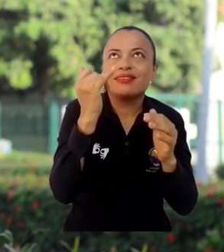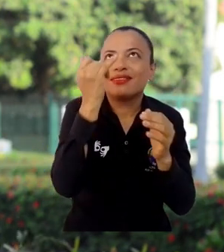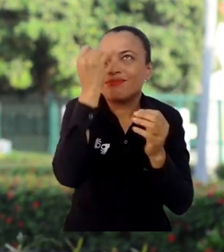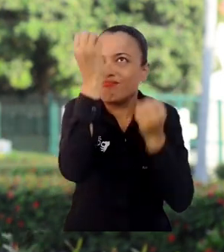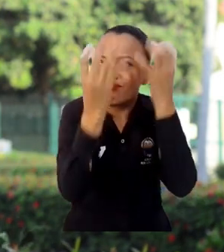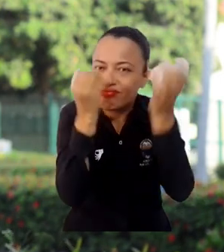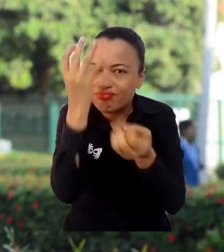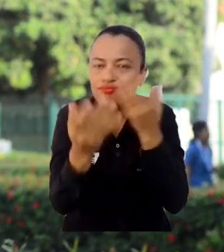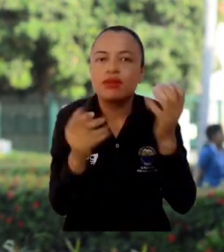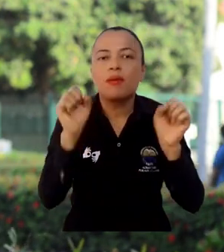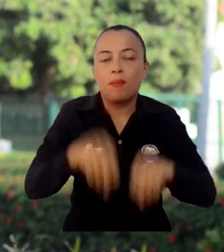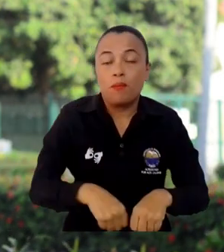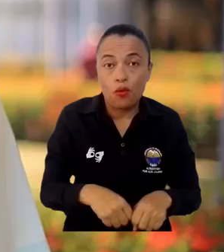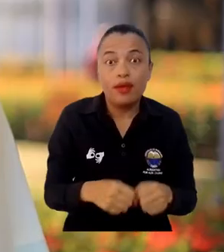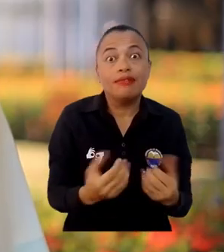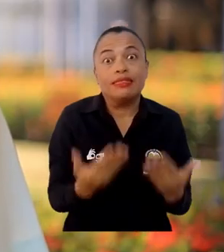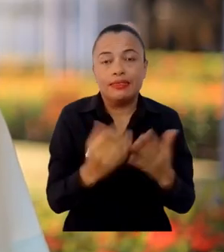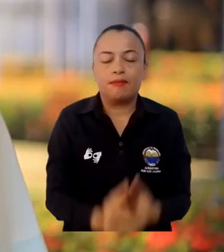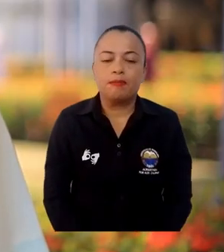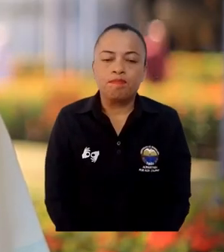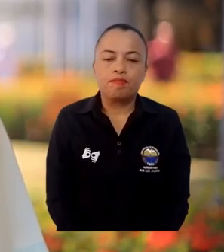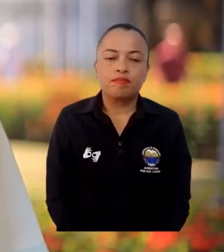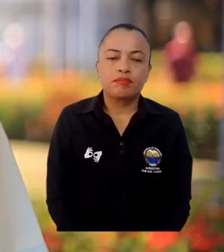creatividad a los proyectos.